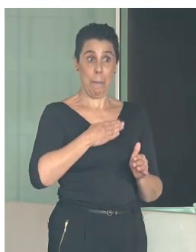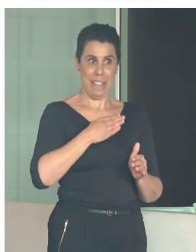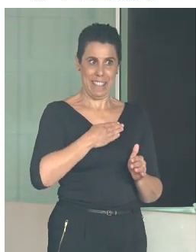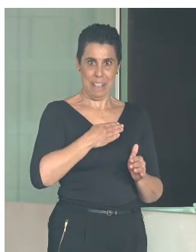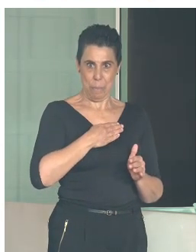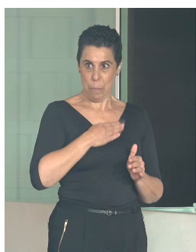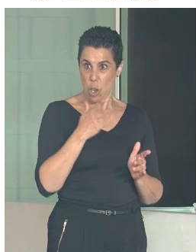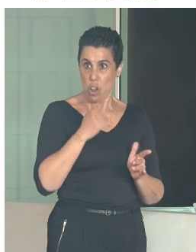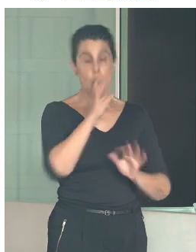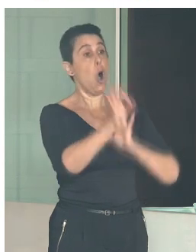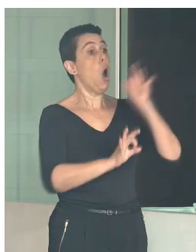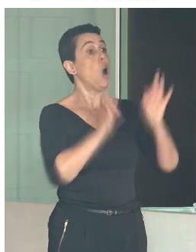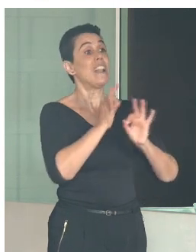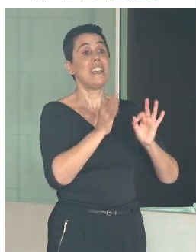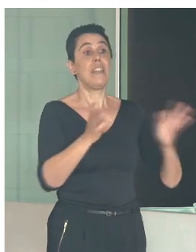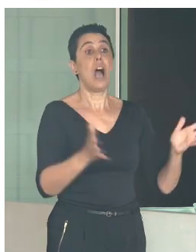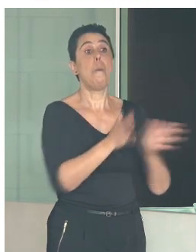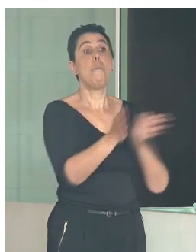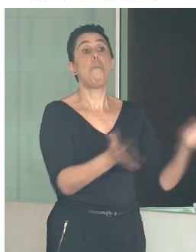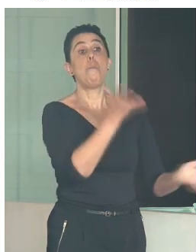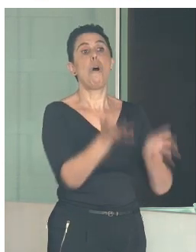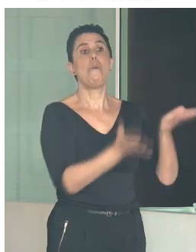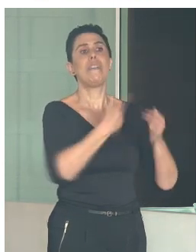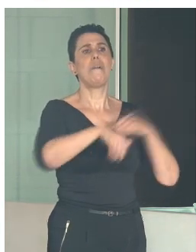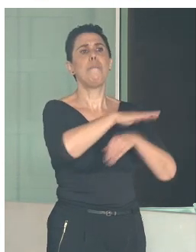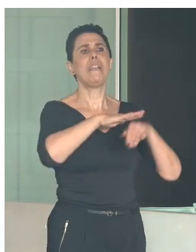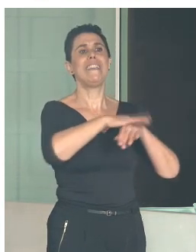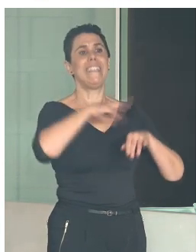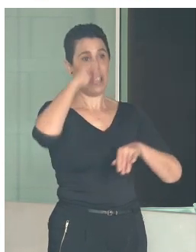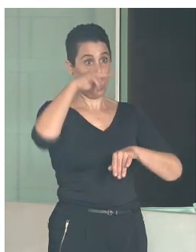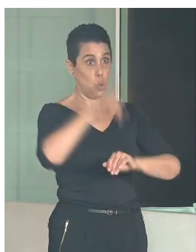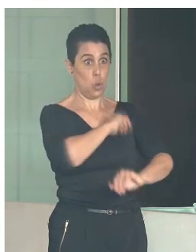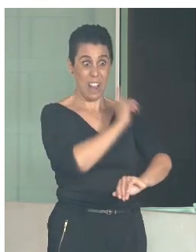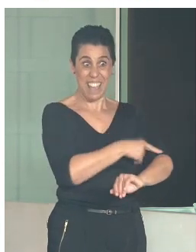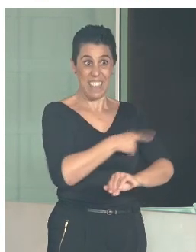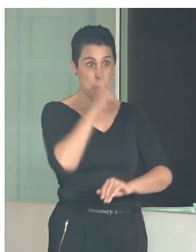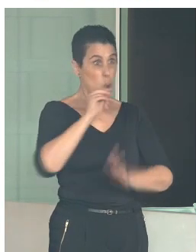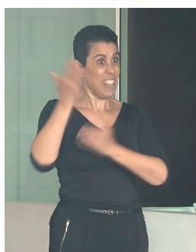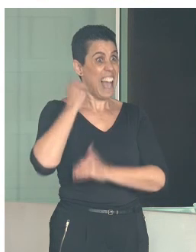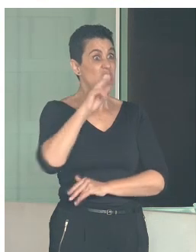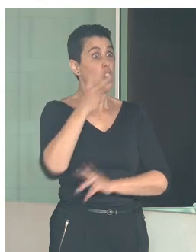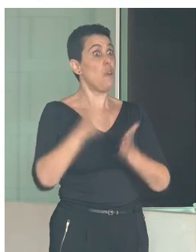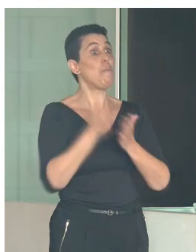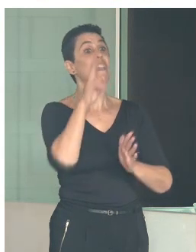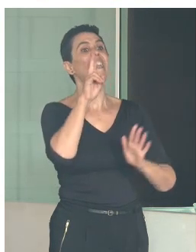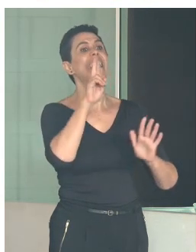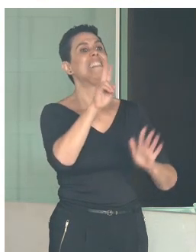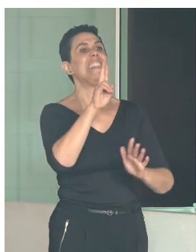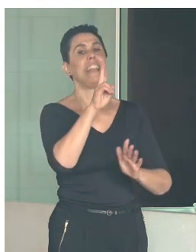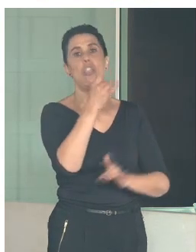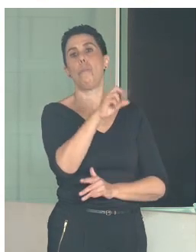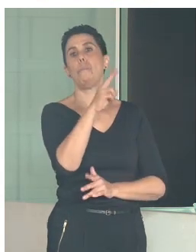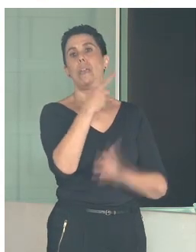promovido por el Ministerio de Cultura y Deporte del Gobierno de España desde 2007. A quienes damos las gracias por haber elegido